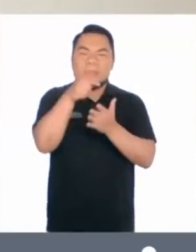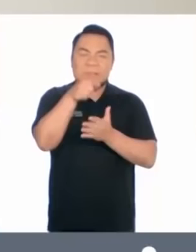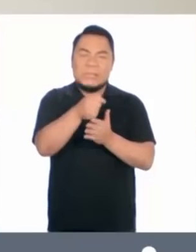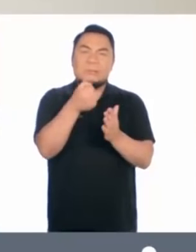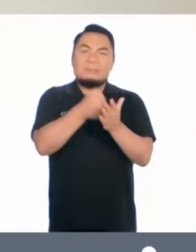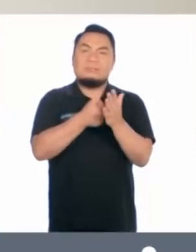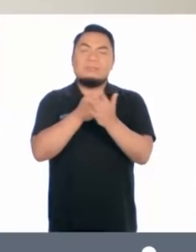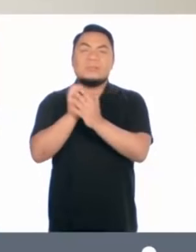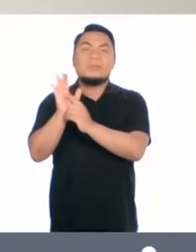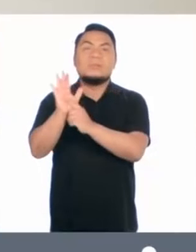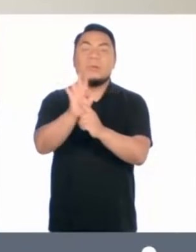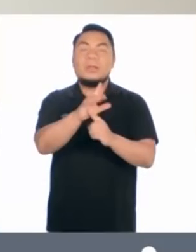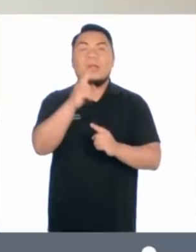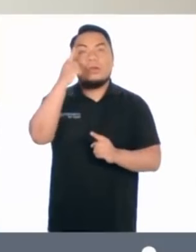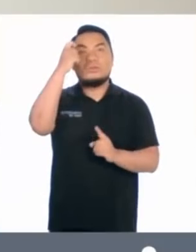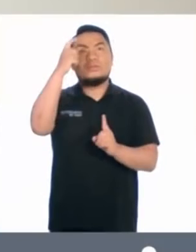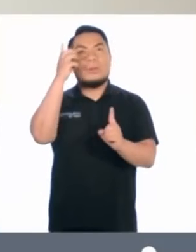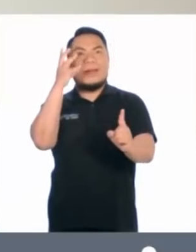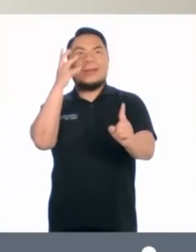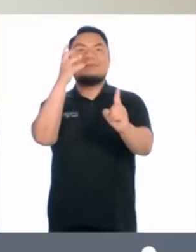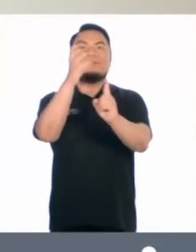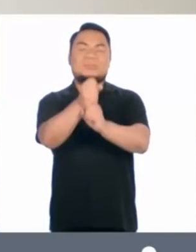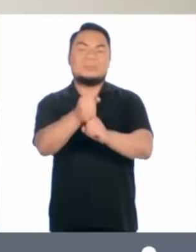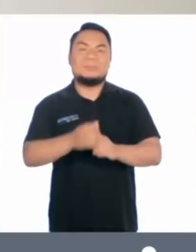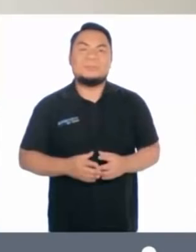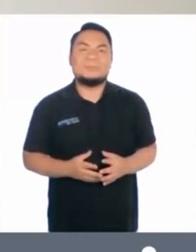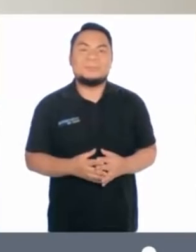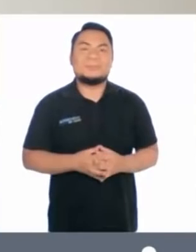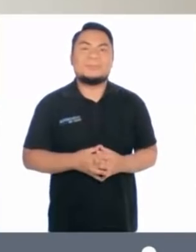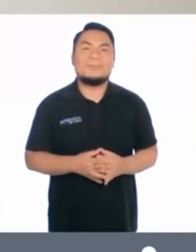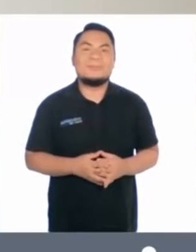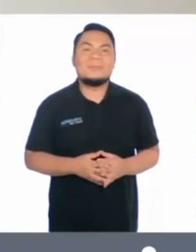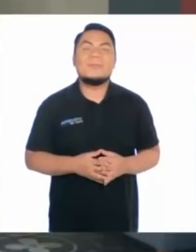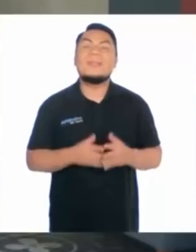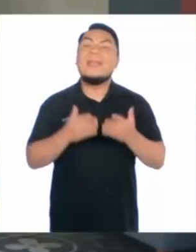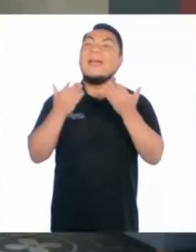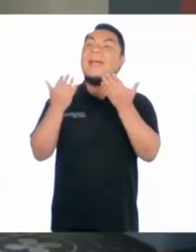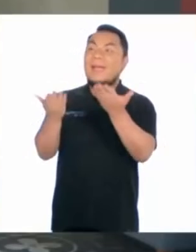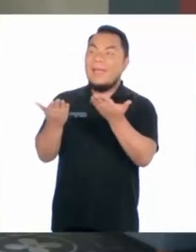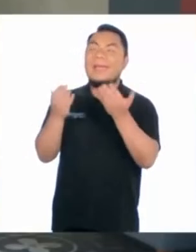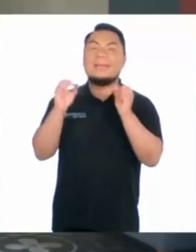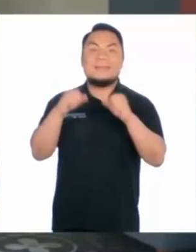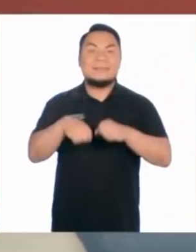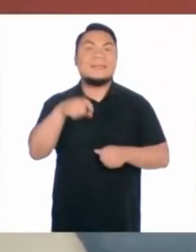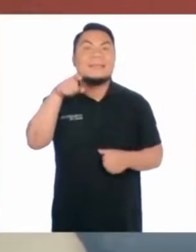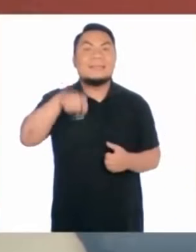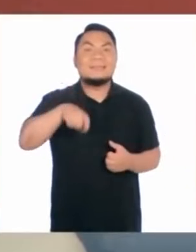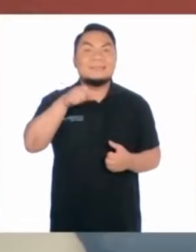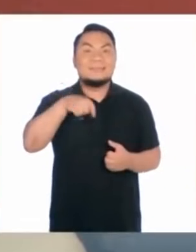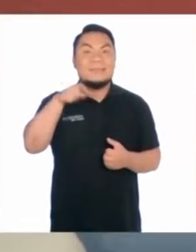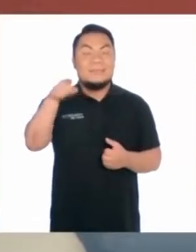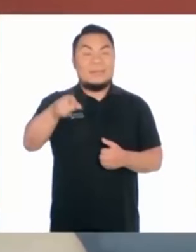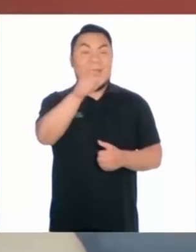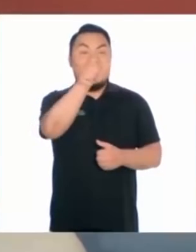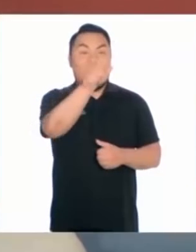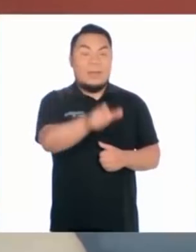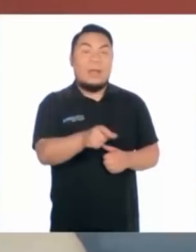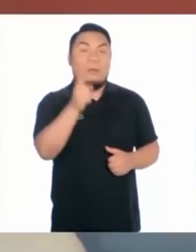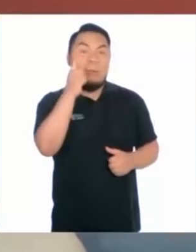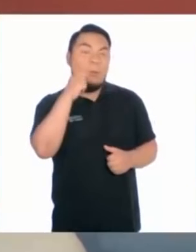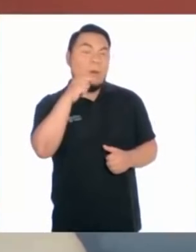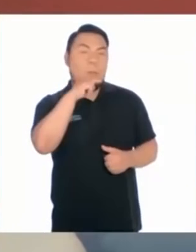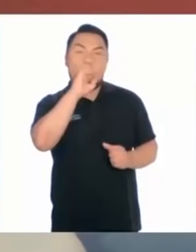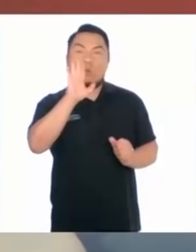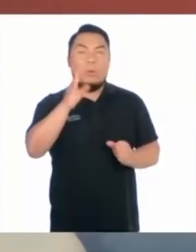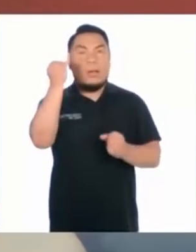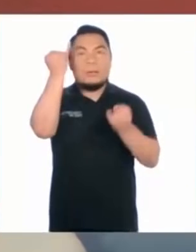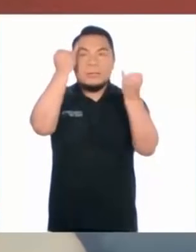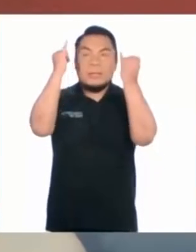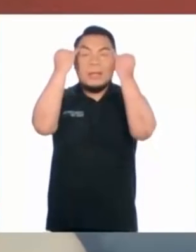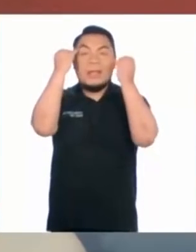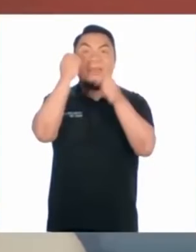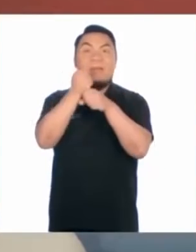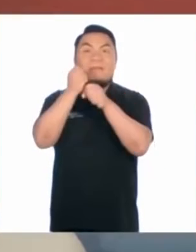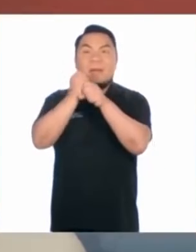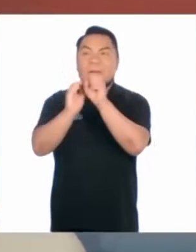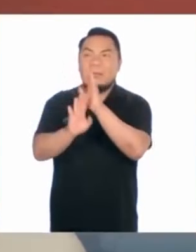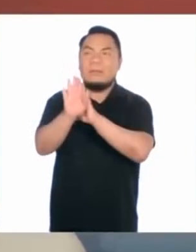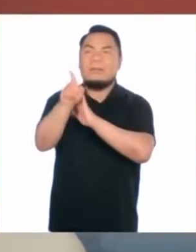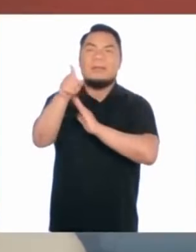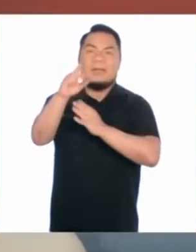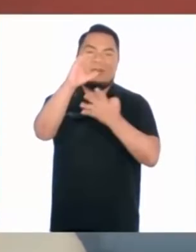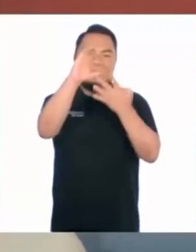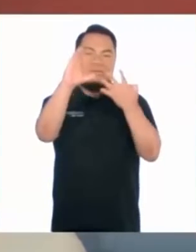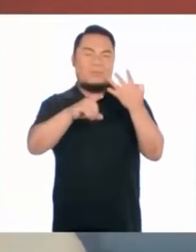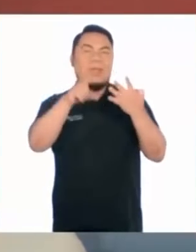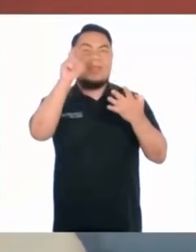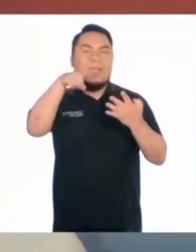lograr cumplir sus sueños y objetivos. ¿Ya ves, Mario? Es necesario que un emprendedor o emprendedora tenga en cuenta